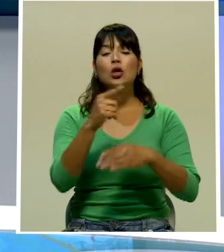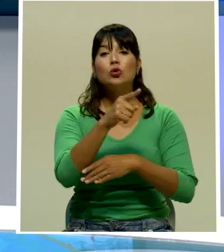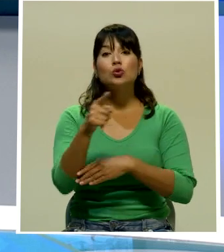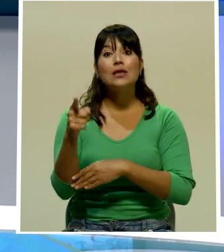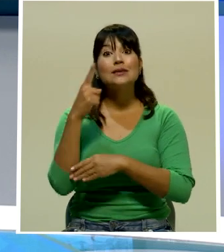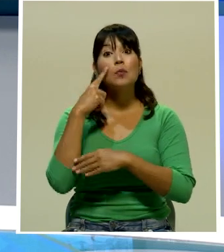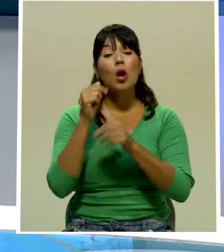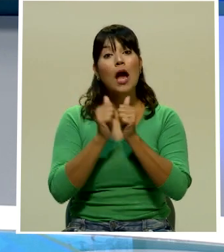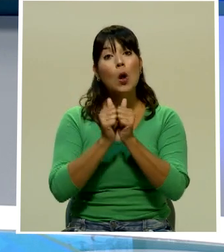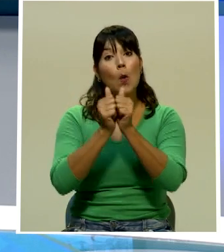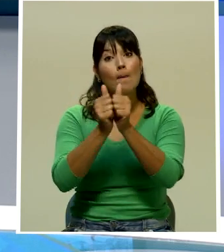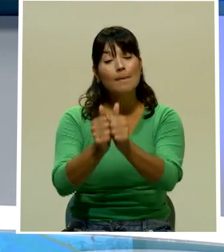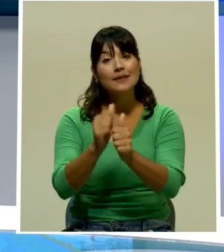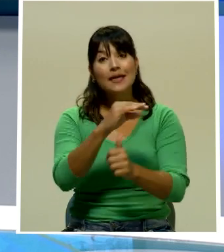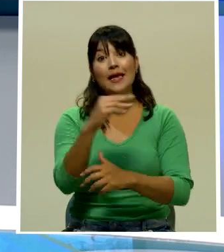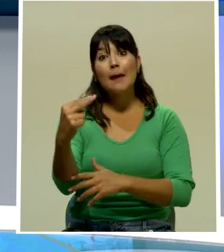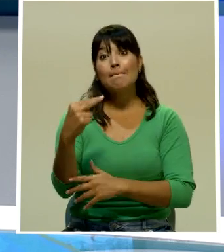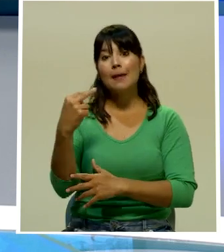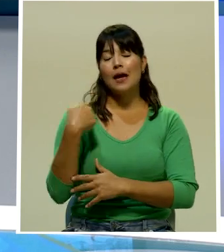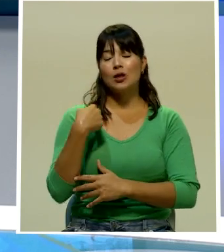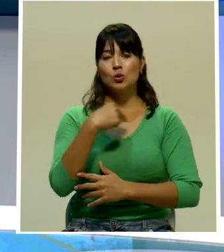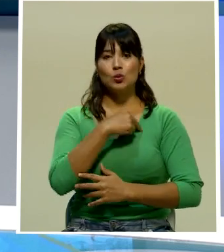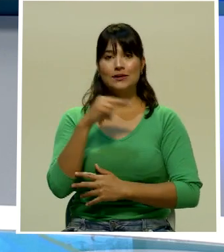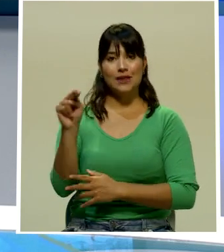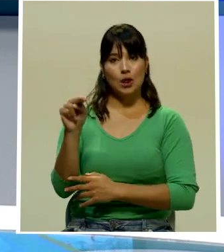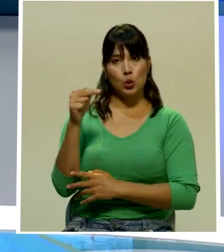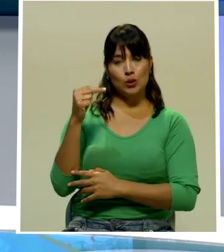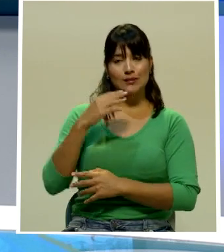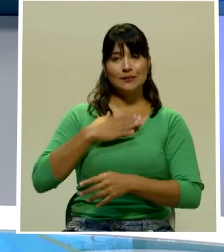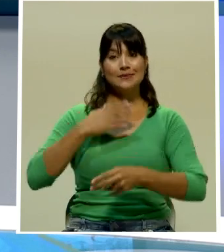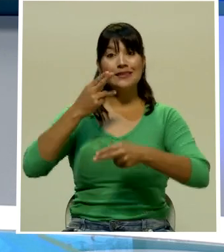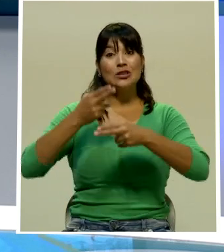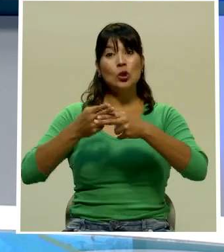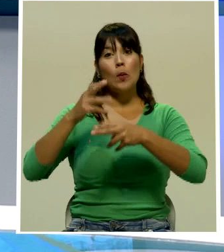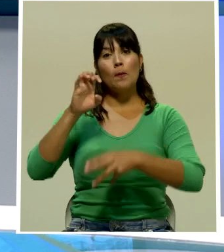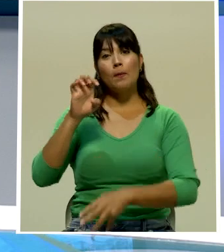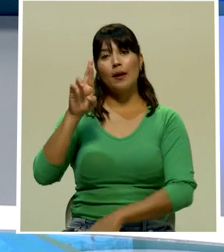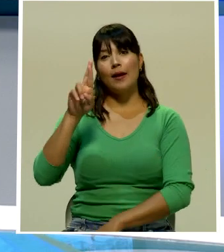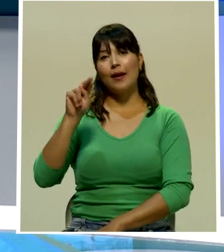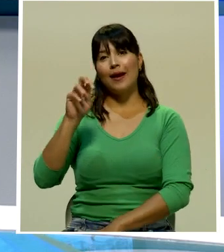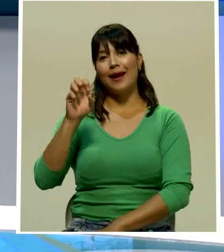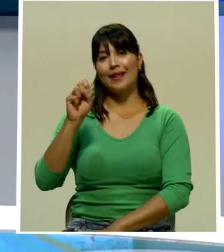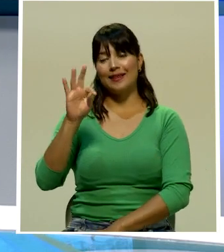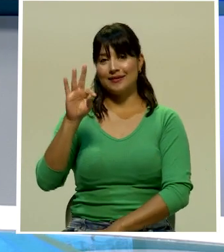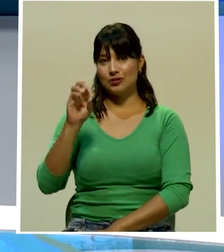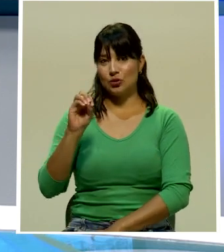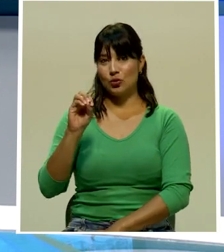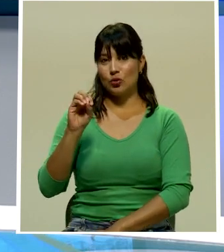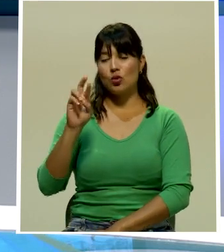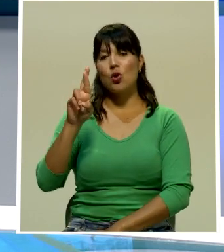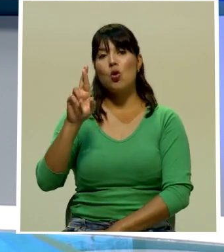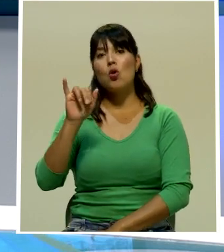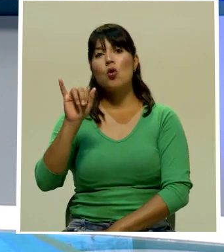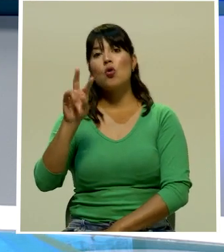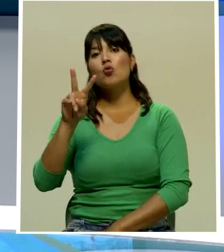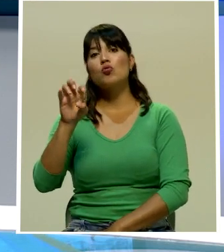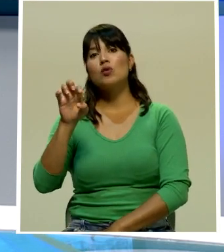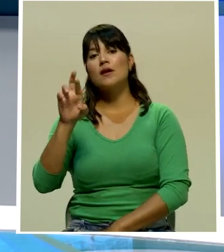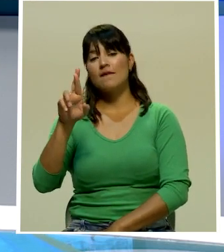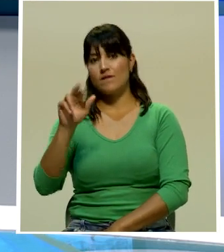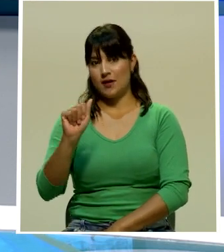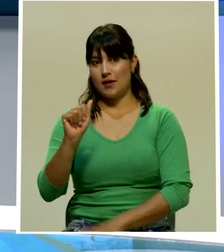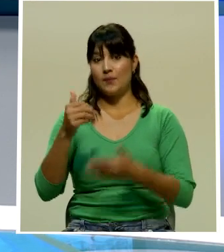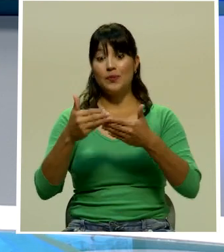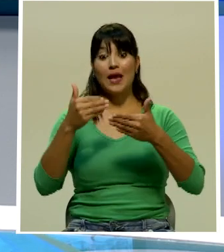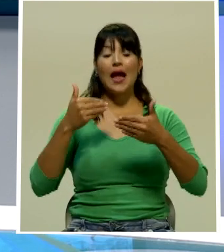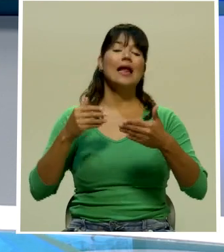acompañen y que se informen con nosotros. Soy Ernesto Rivera. Antes de ir a las